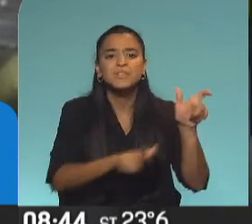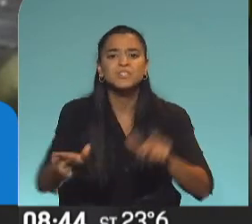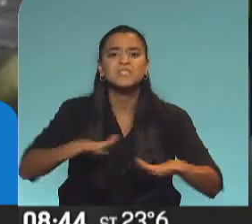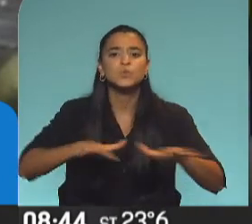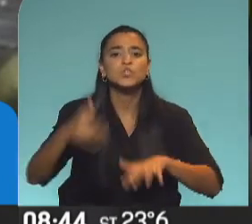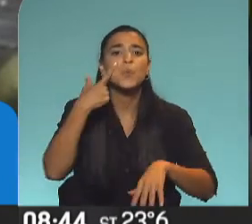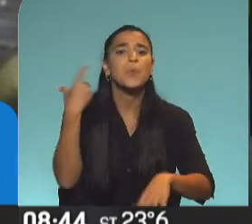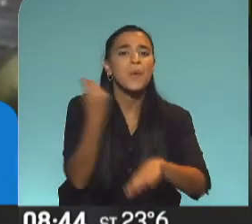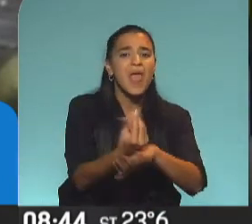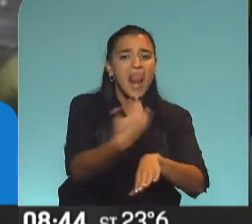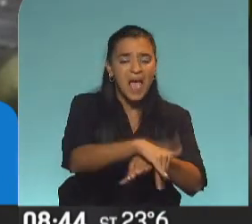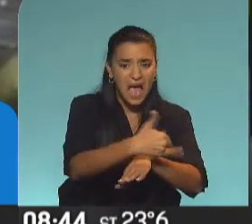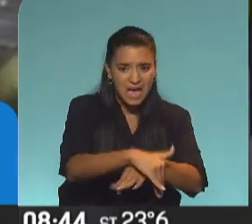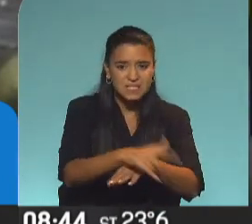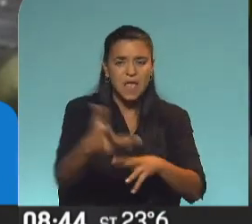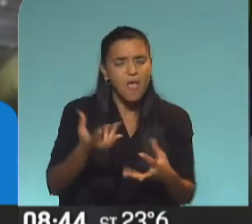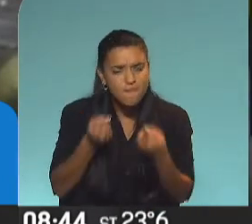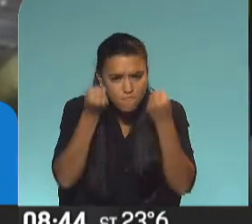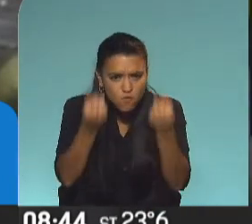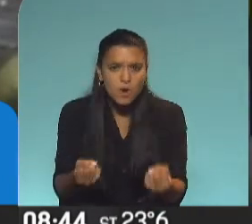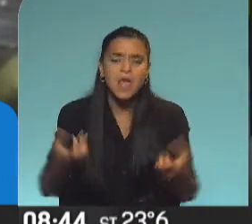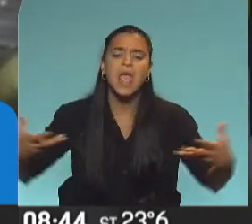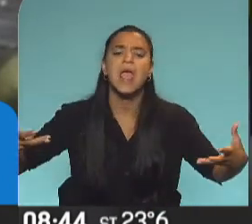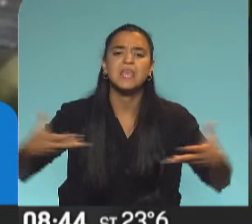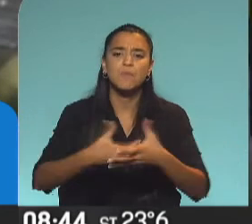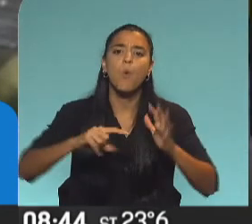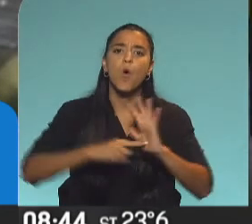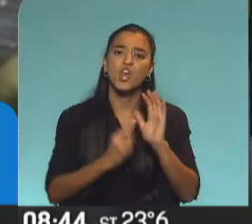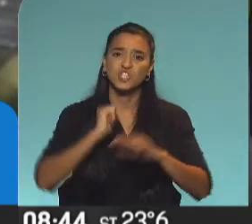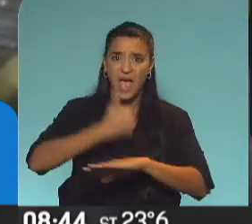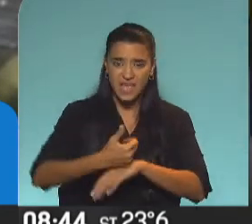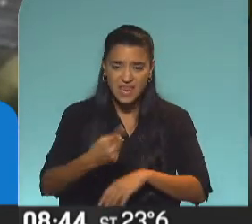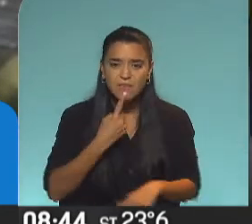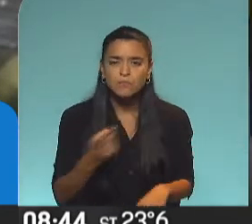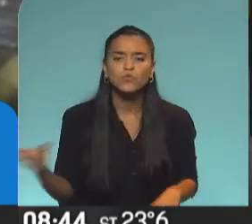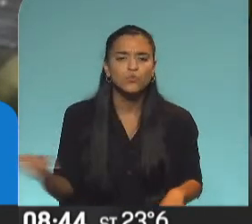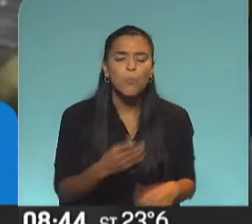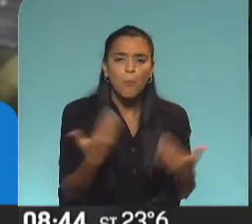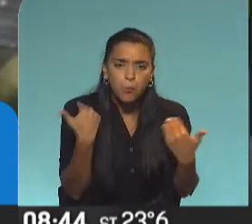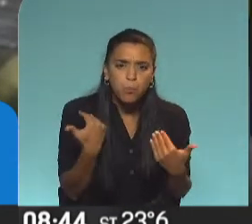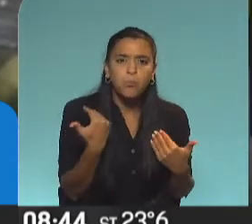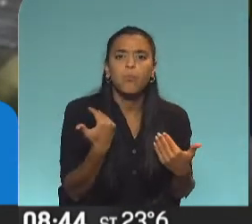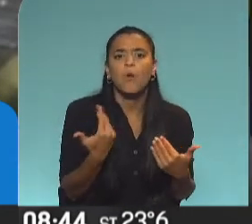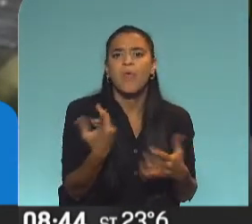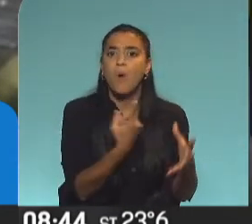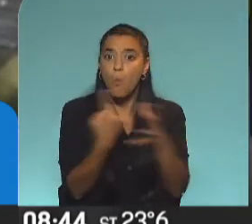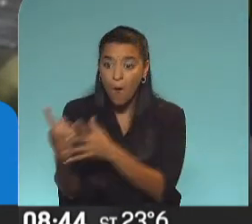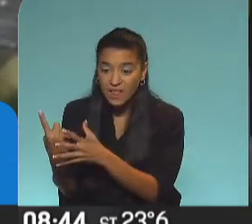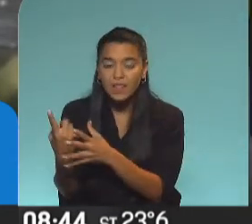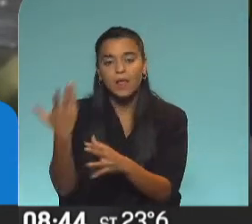de calle. Gracias al esfuerzo del equipo de Buenos Aires presente, logramos que todas contaran con un lugar para pasar la cuarentena.